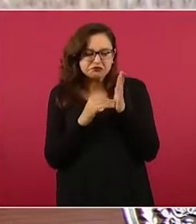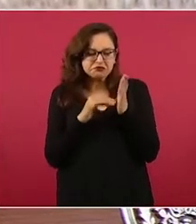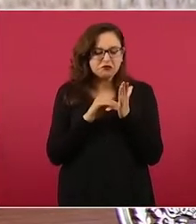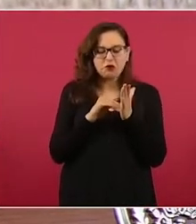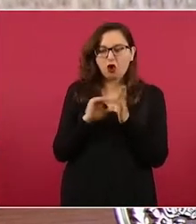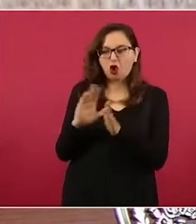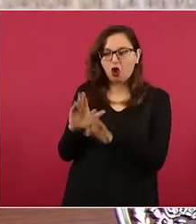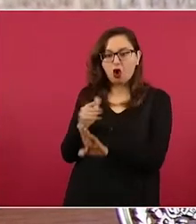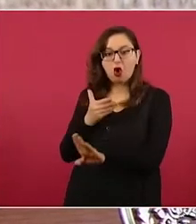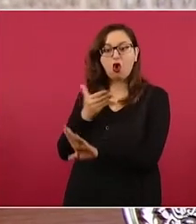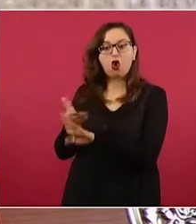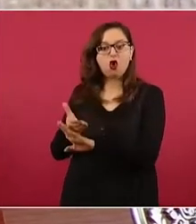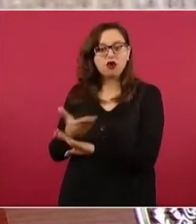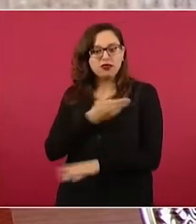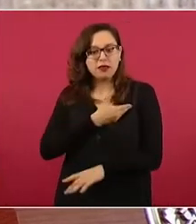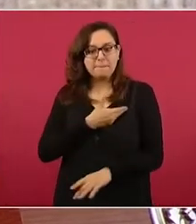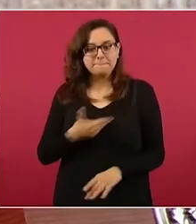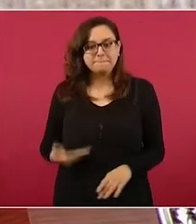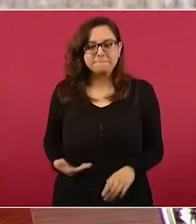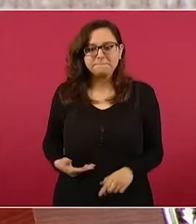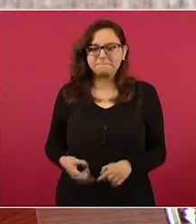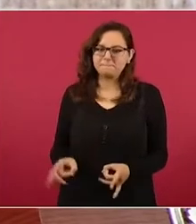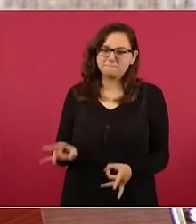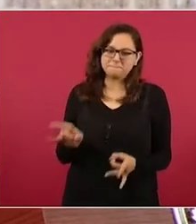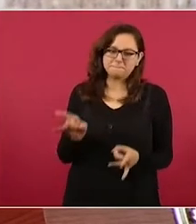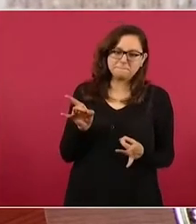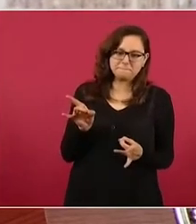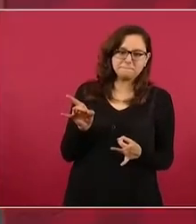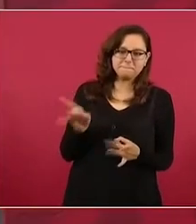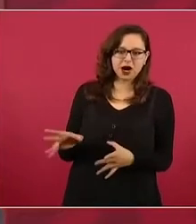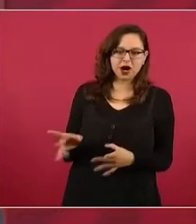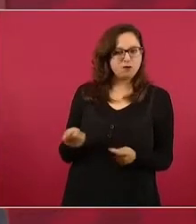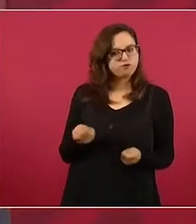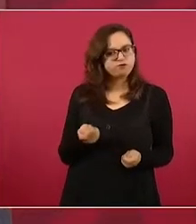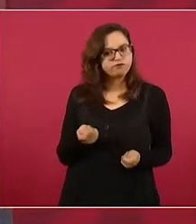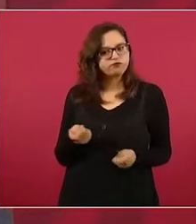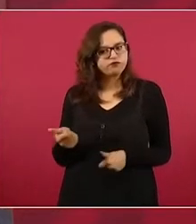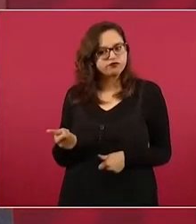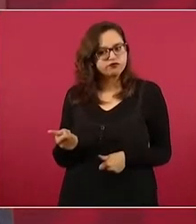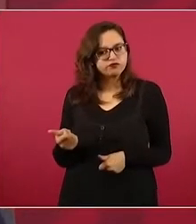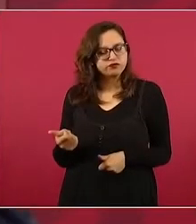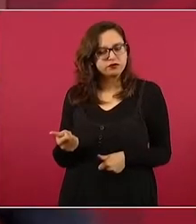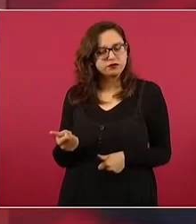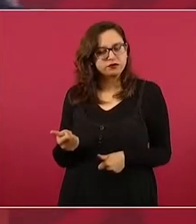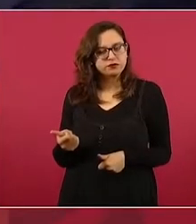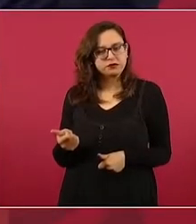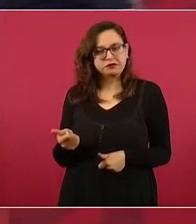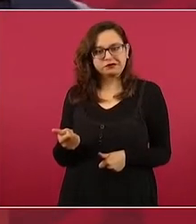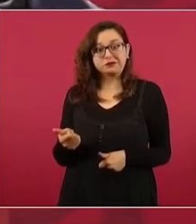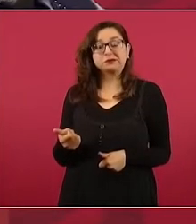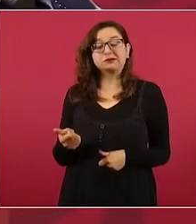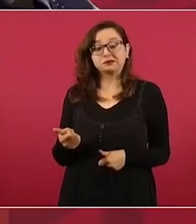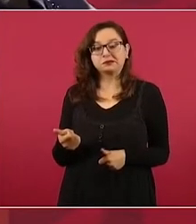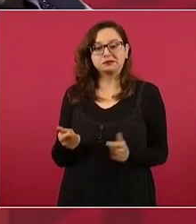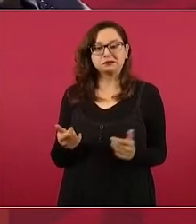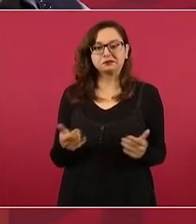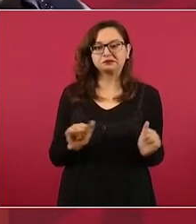un golpe de Estado y avasallaron